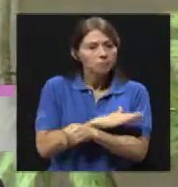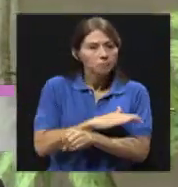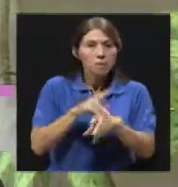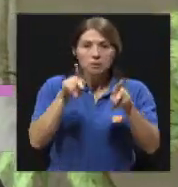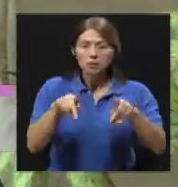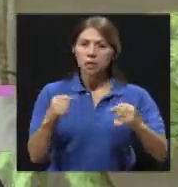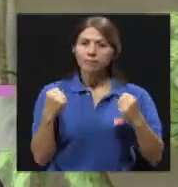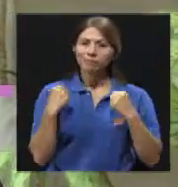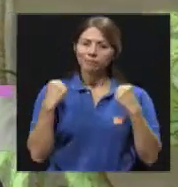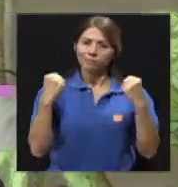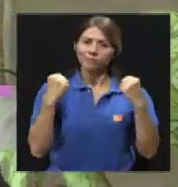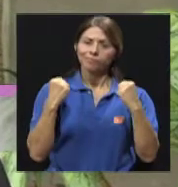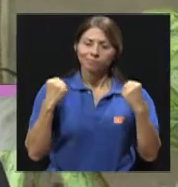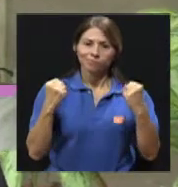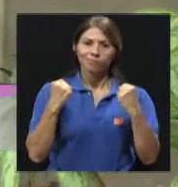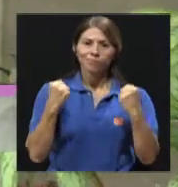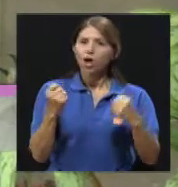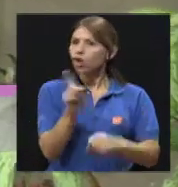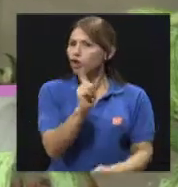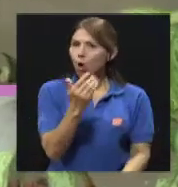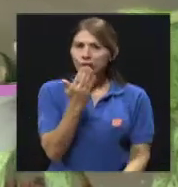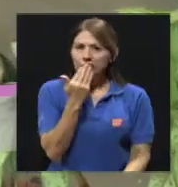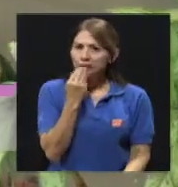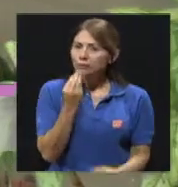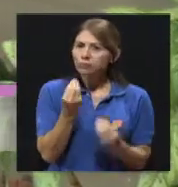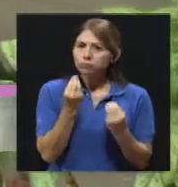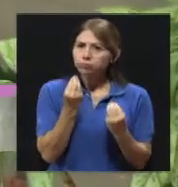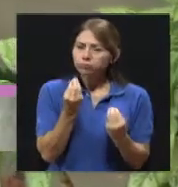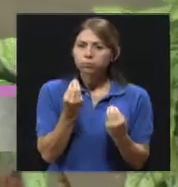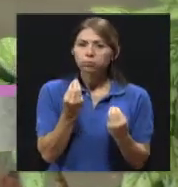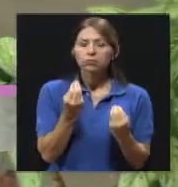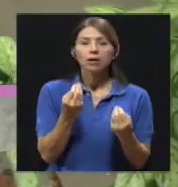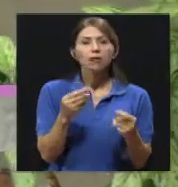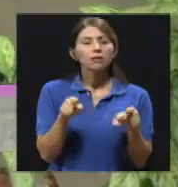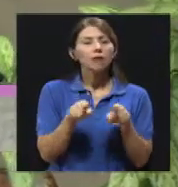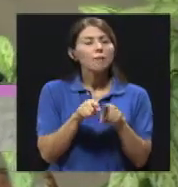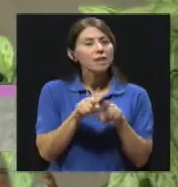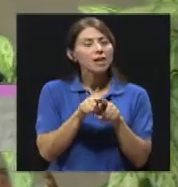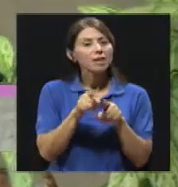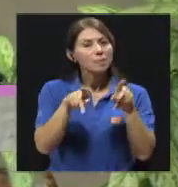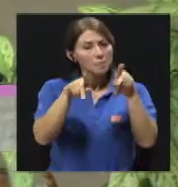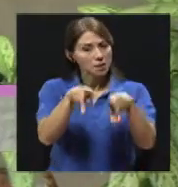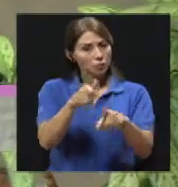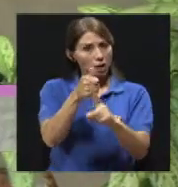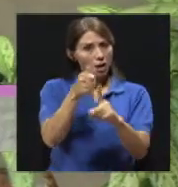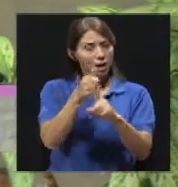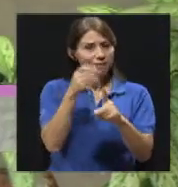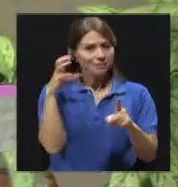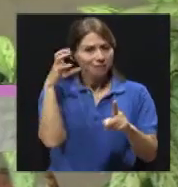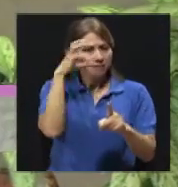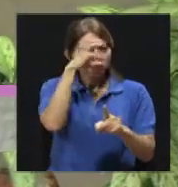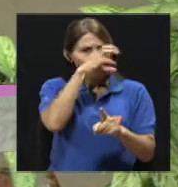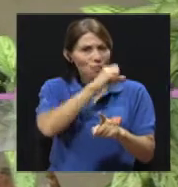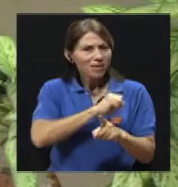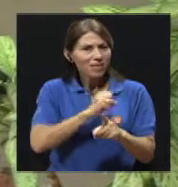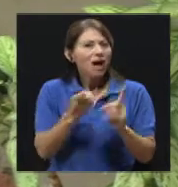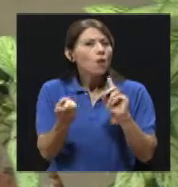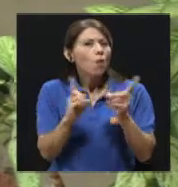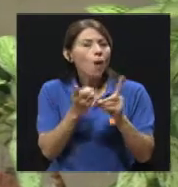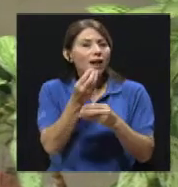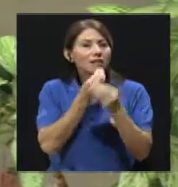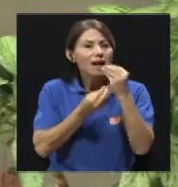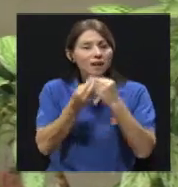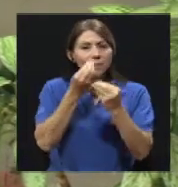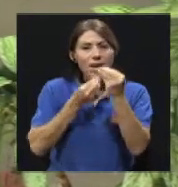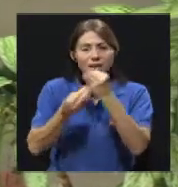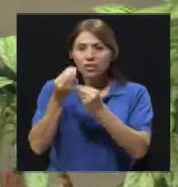se haga ejercicio, donde no se coma en exceso, donde se identifique cuáles son los alimentos que un individuo por sí